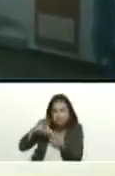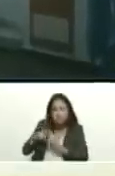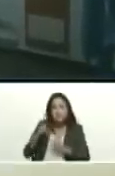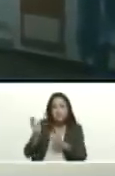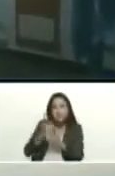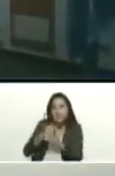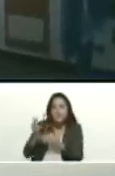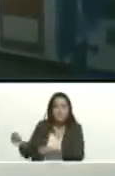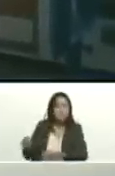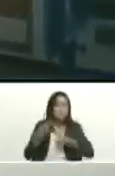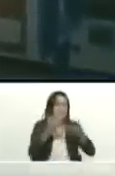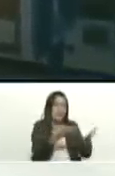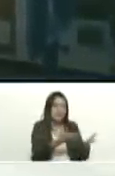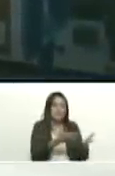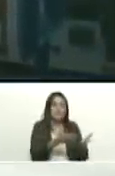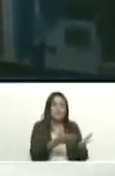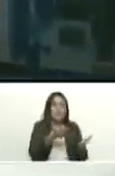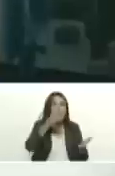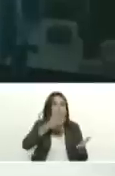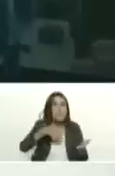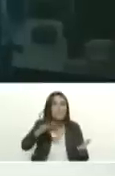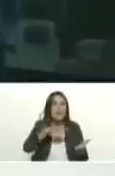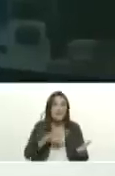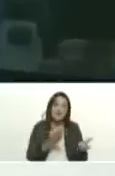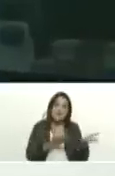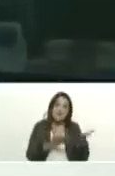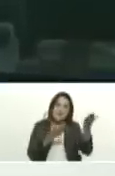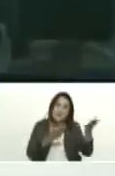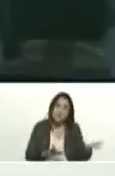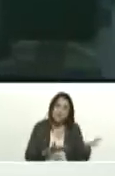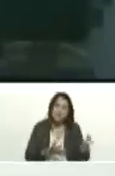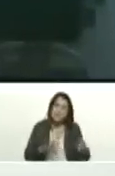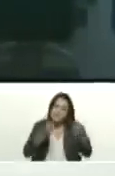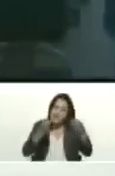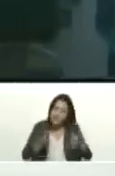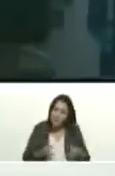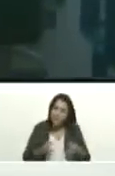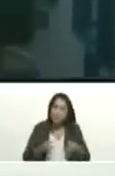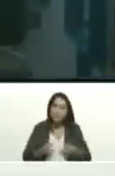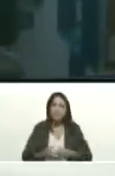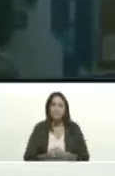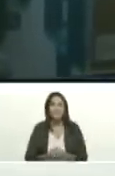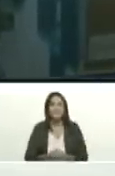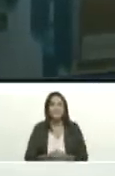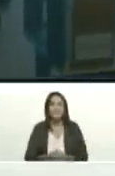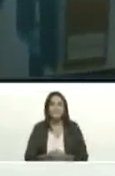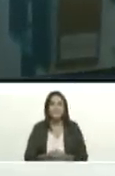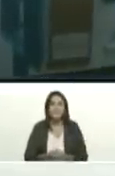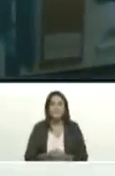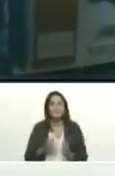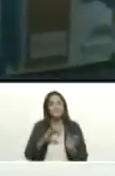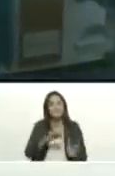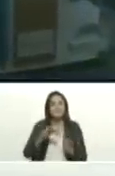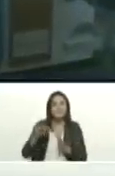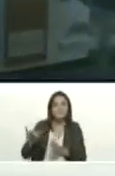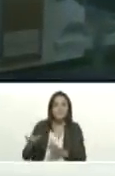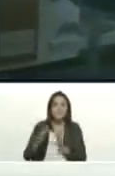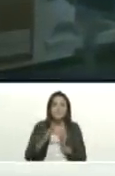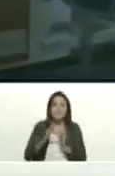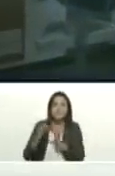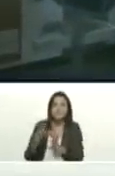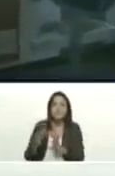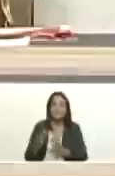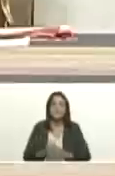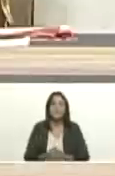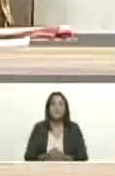público al servicio de nuestro pueblo tengan la seguridad total de eso y ahora nos vamos a Nueva Esparta